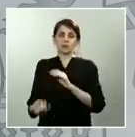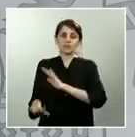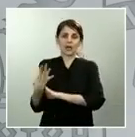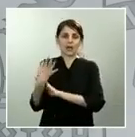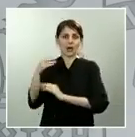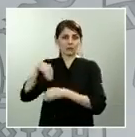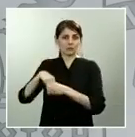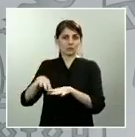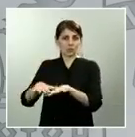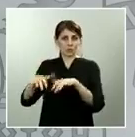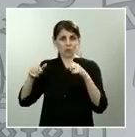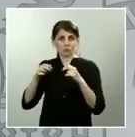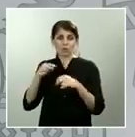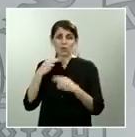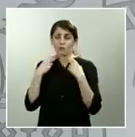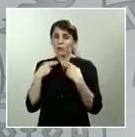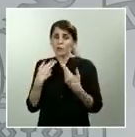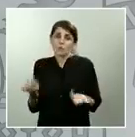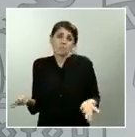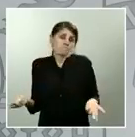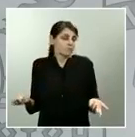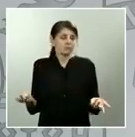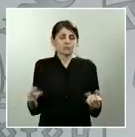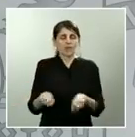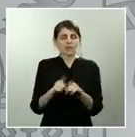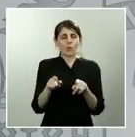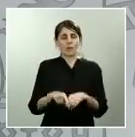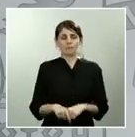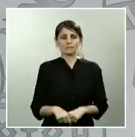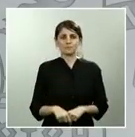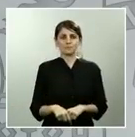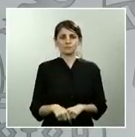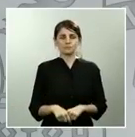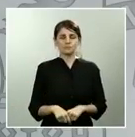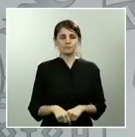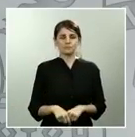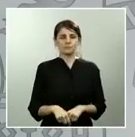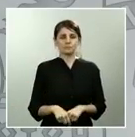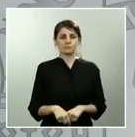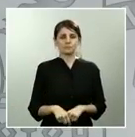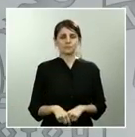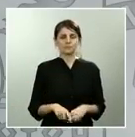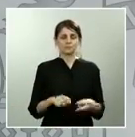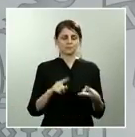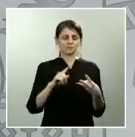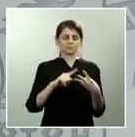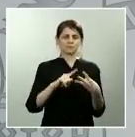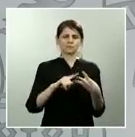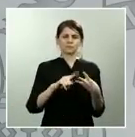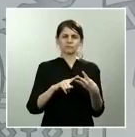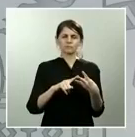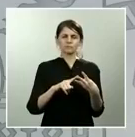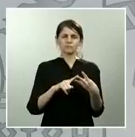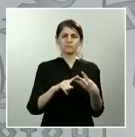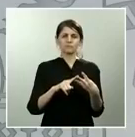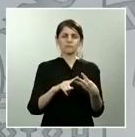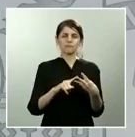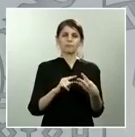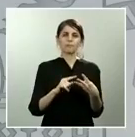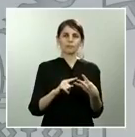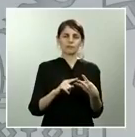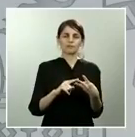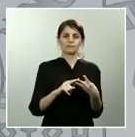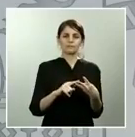de este Ejecutivo mucho menor. En segundo lugar, decir que, evidentemente, como se ha dicho en las últimas horas,